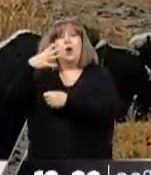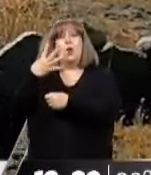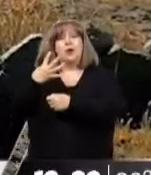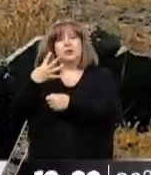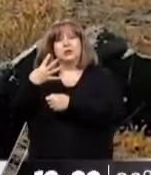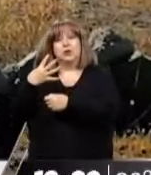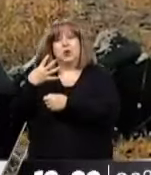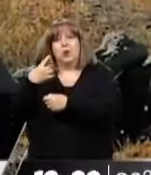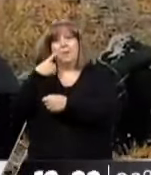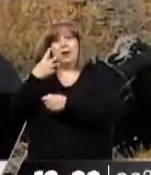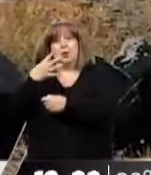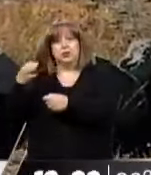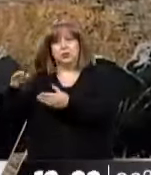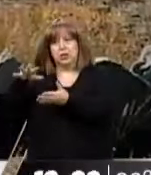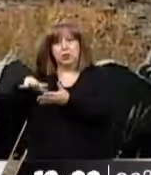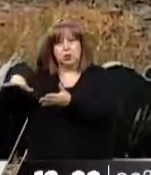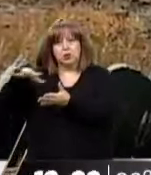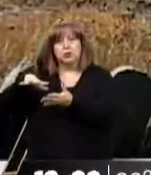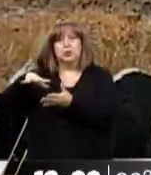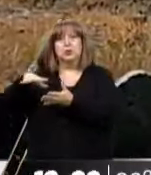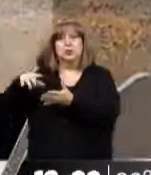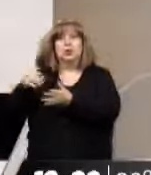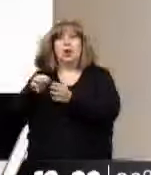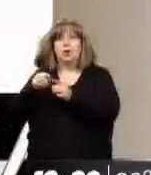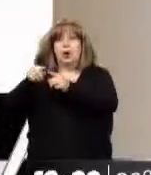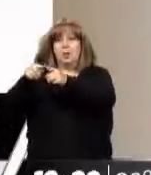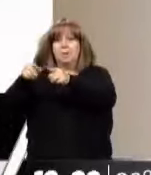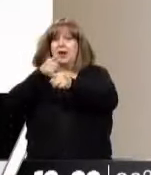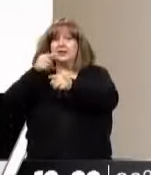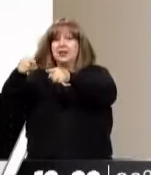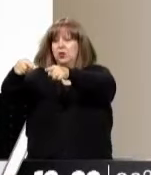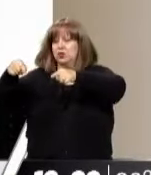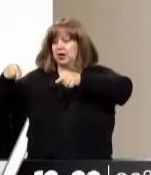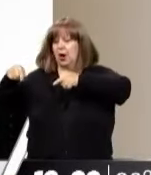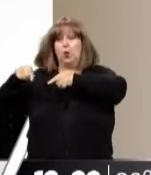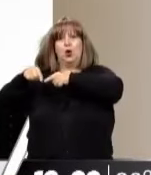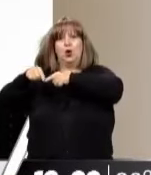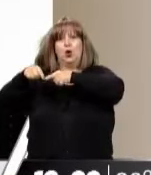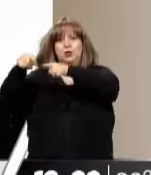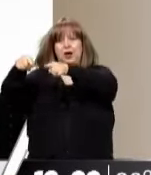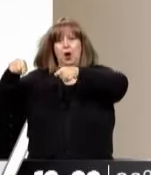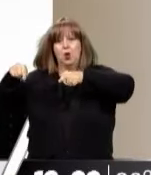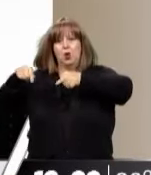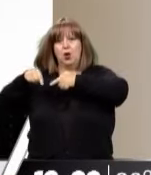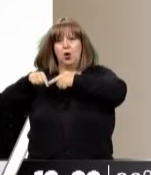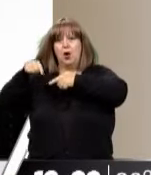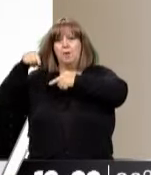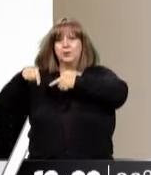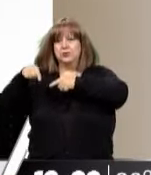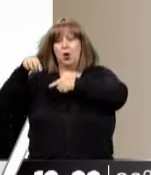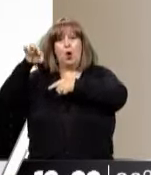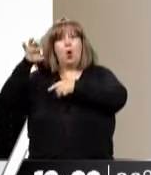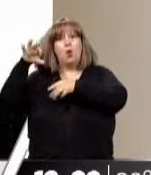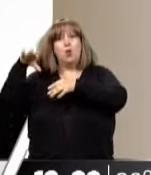cerquita, zona norte de Malargue, en una especie de triángulo o perímetro que está ubicado entre